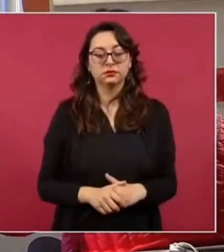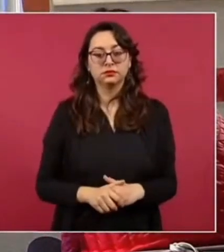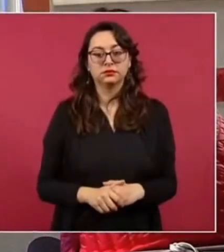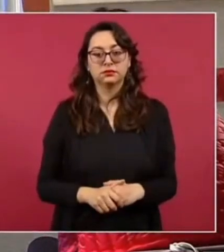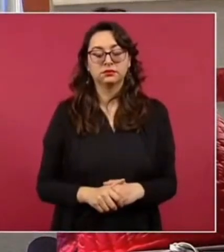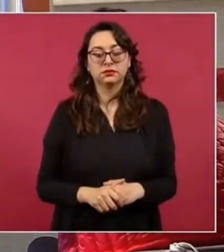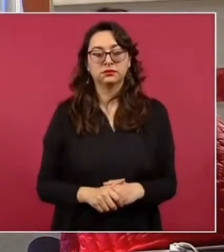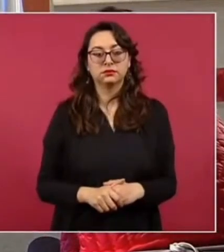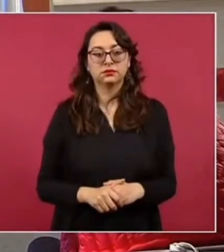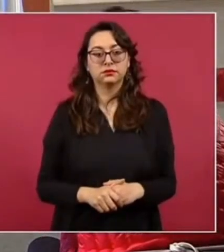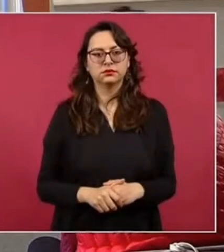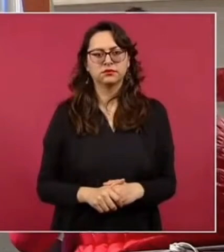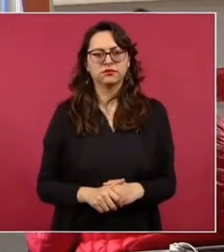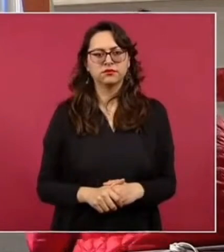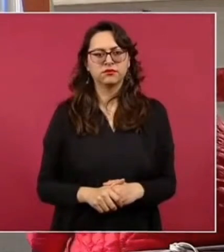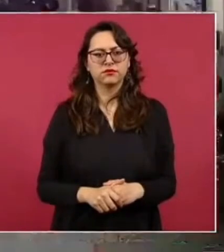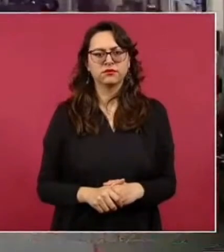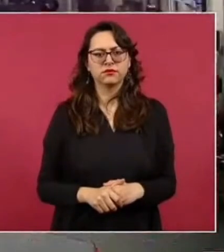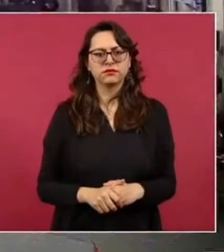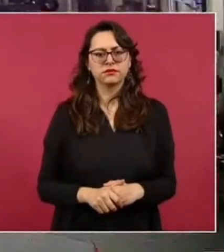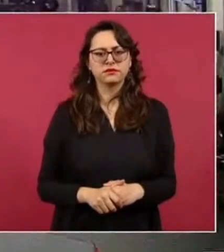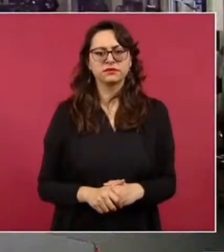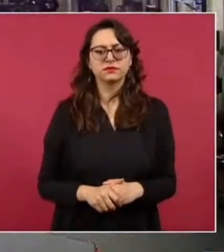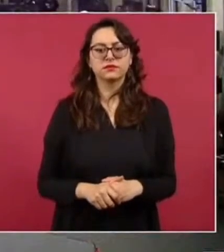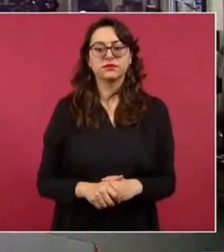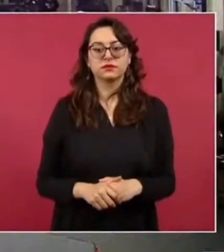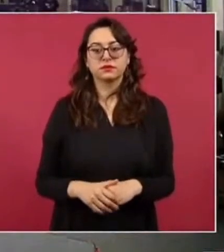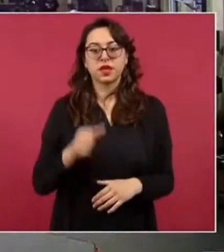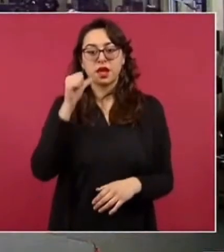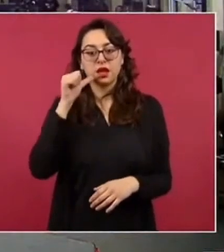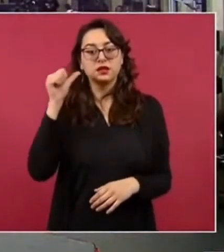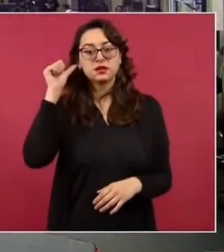anterior? A ver ¿la de ayer? ¿la de ayer?